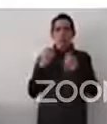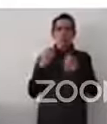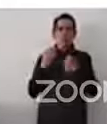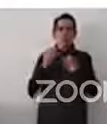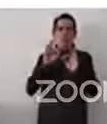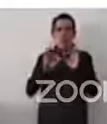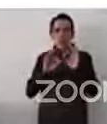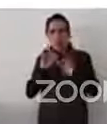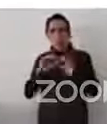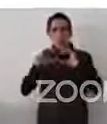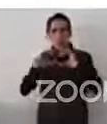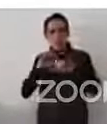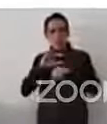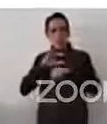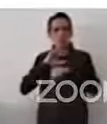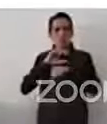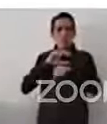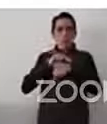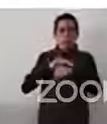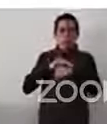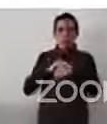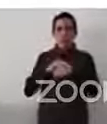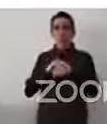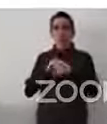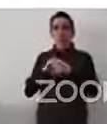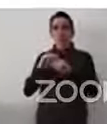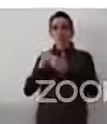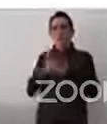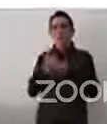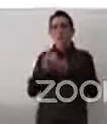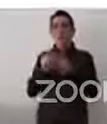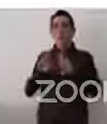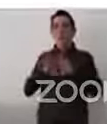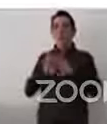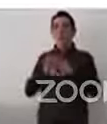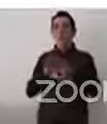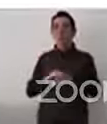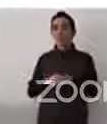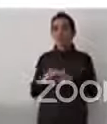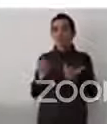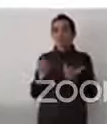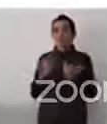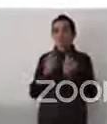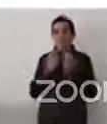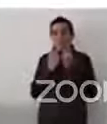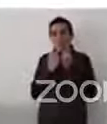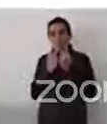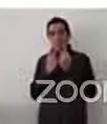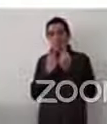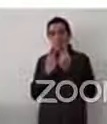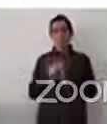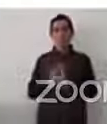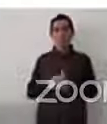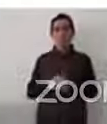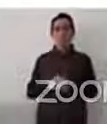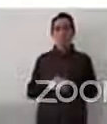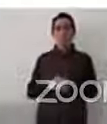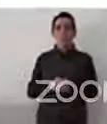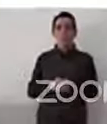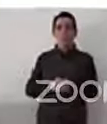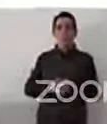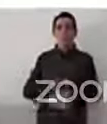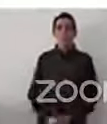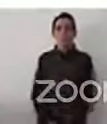entonces, ahí se dejó abierto, pero se puso como límite 65 años porque hay algunos países de la región que